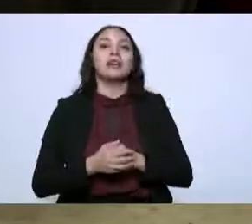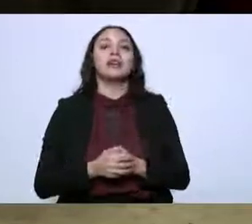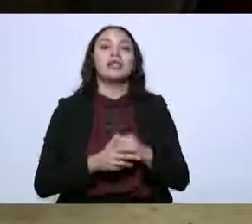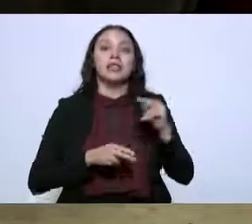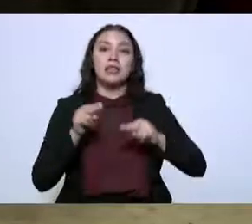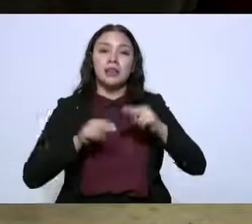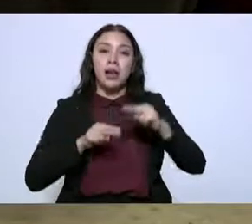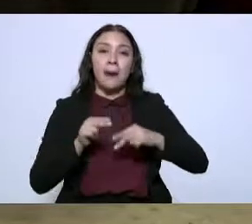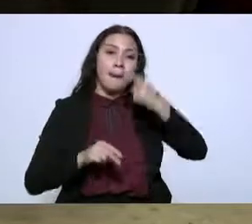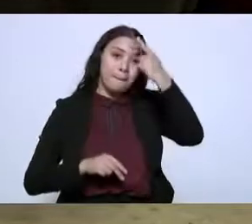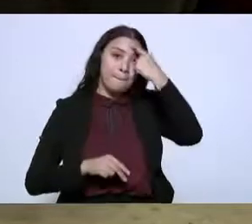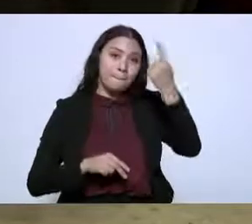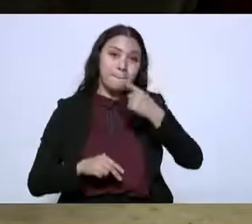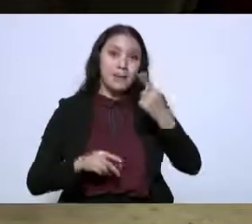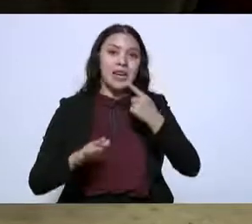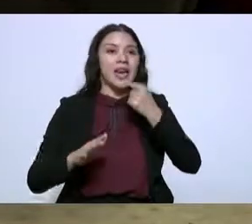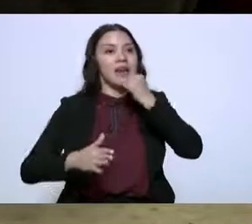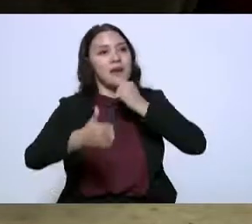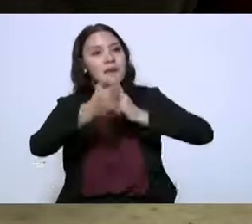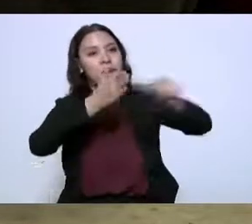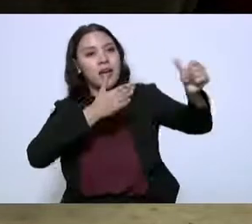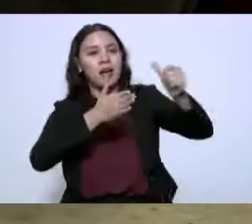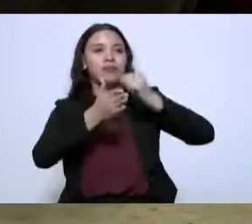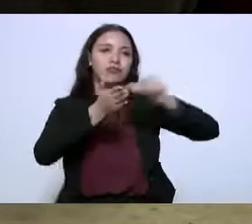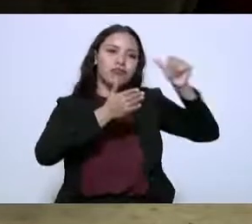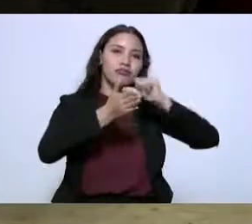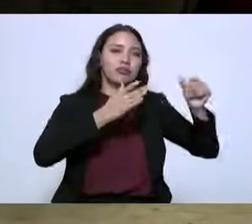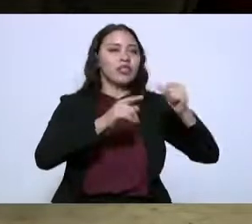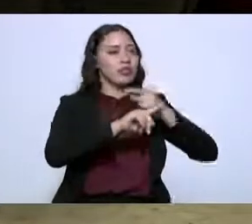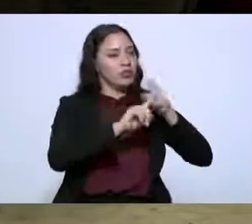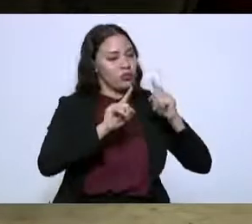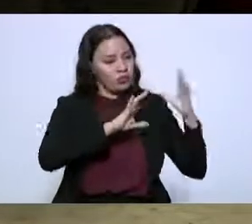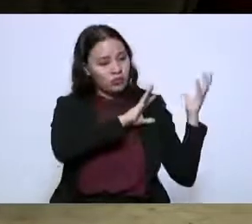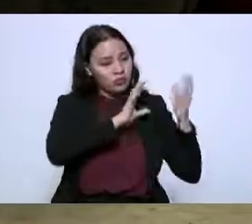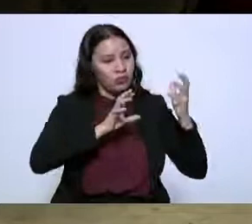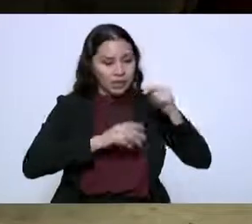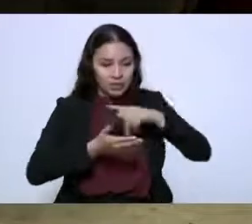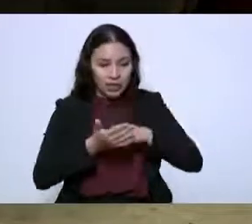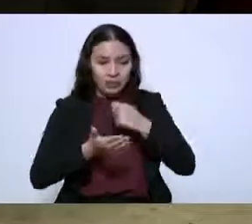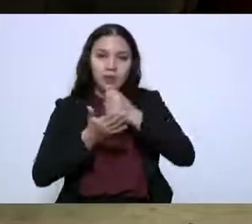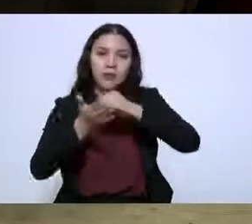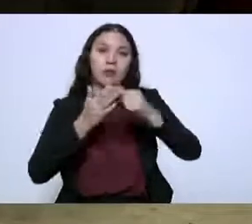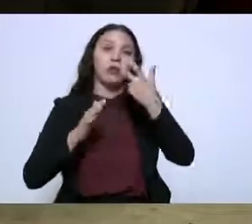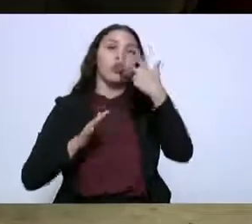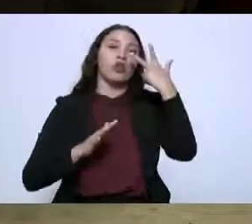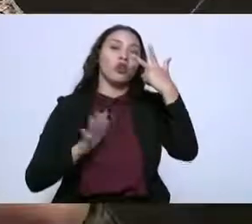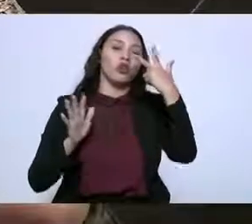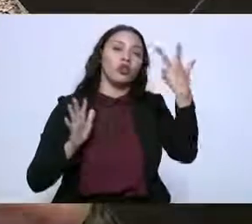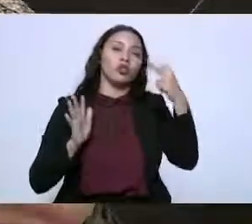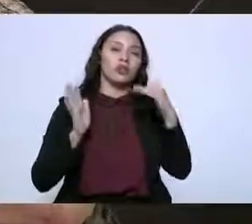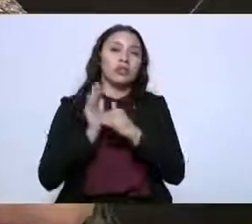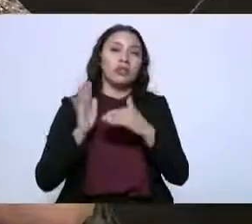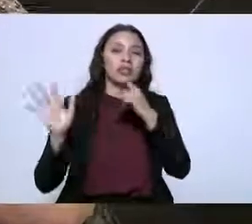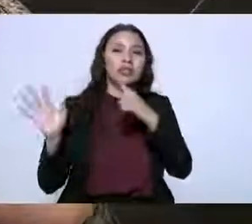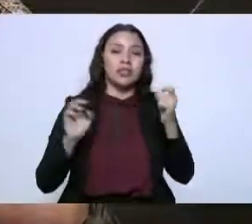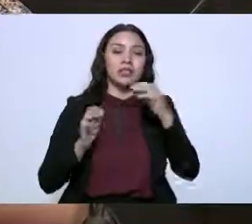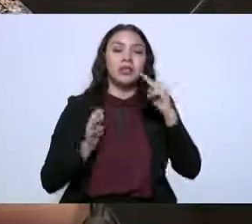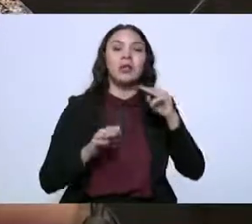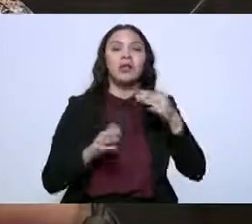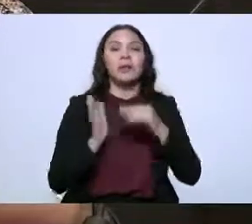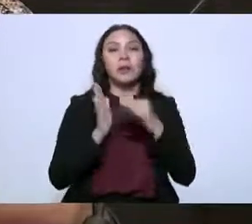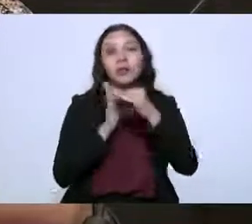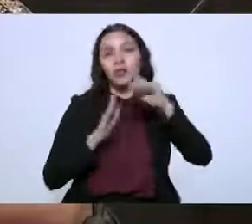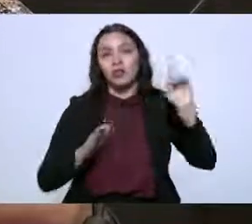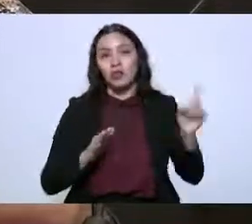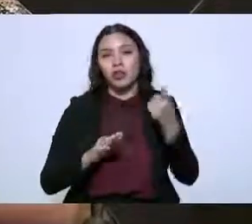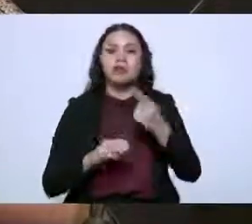es el quinto lugar en exportaciones de todas las entidades con ocho mil 600 millones de dólares. O ahí también lo que se buscará